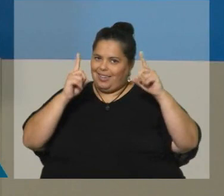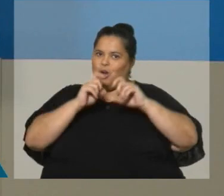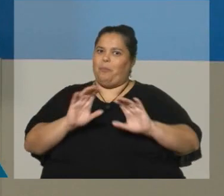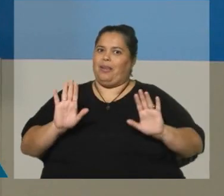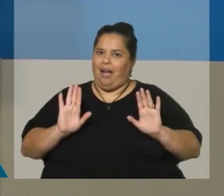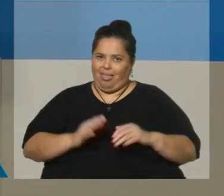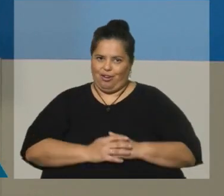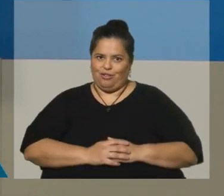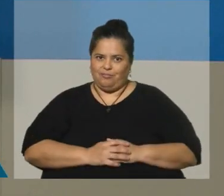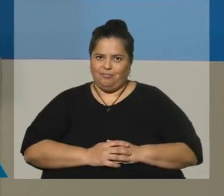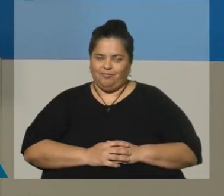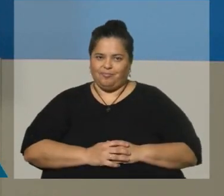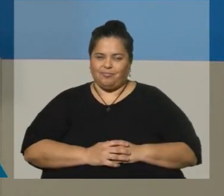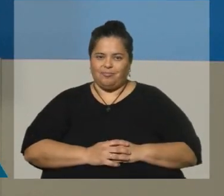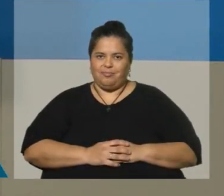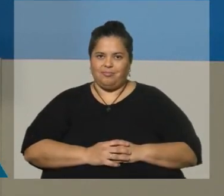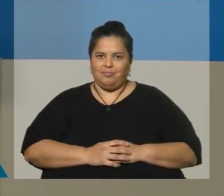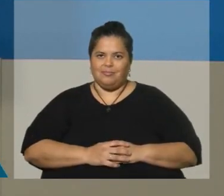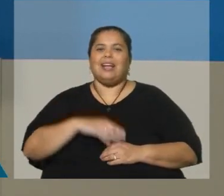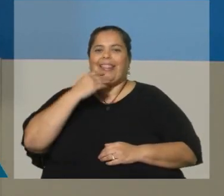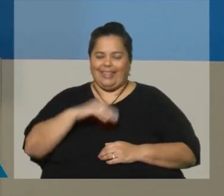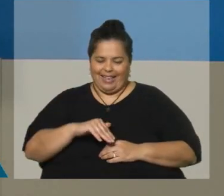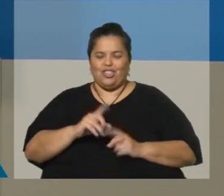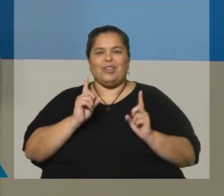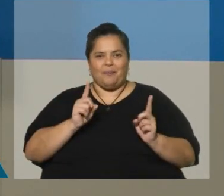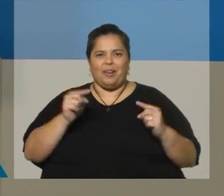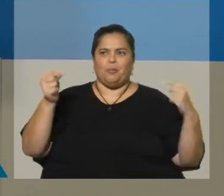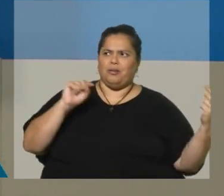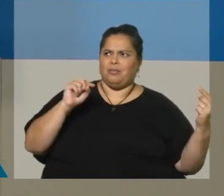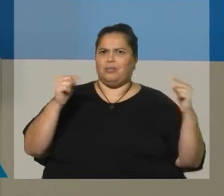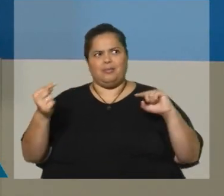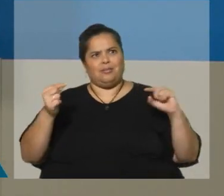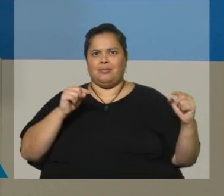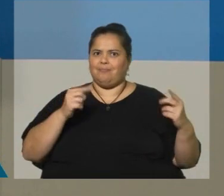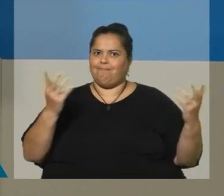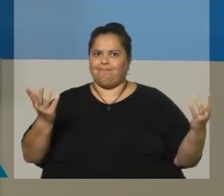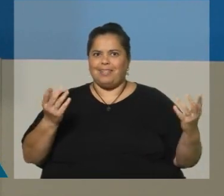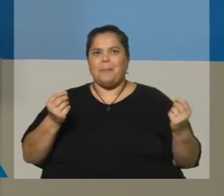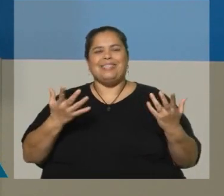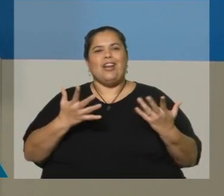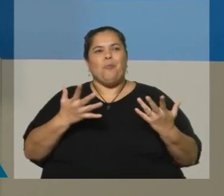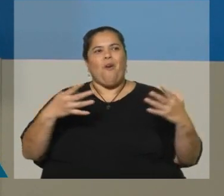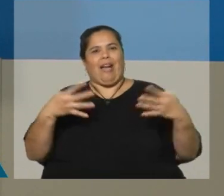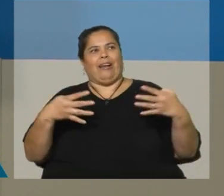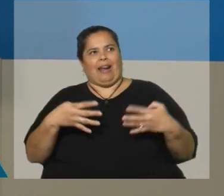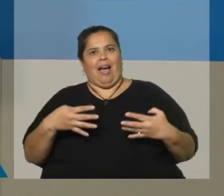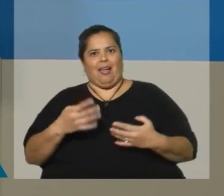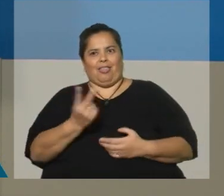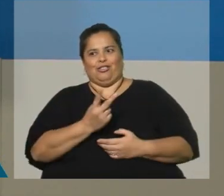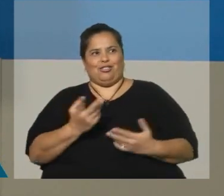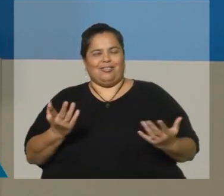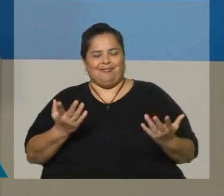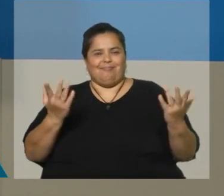está el mando de la casa. se generan estas cuestiones de garra de los sexos. Y además